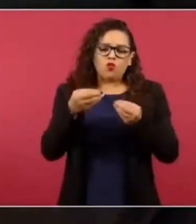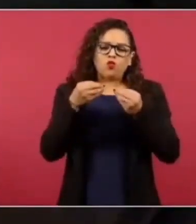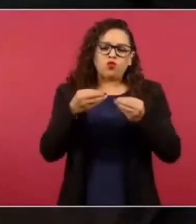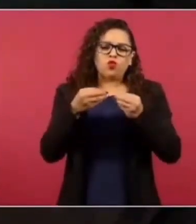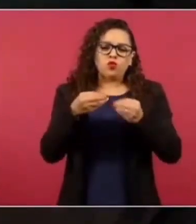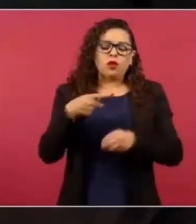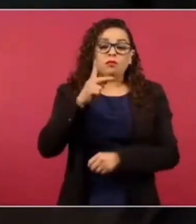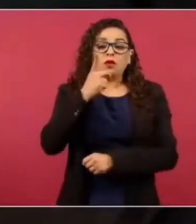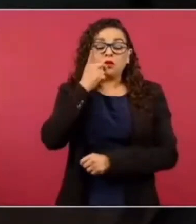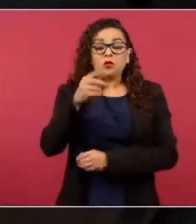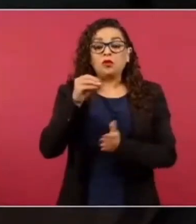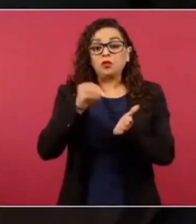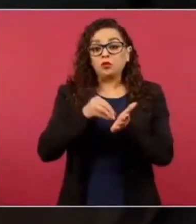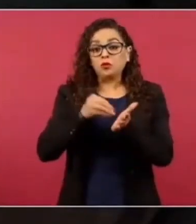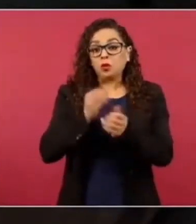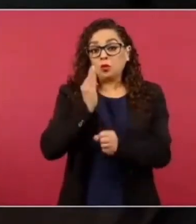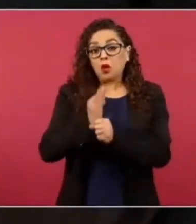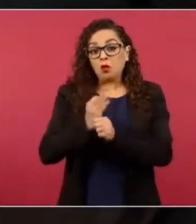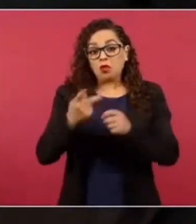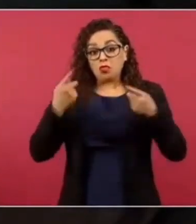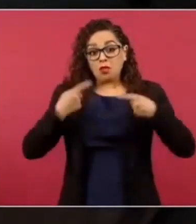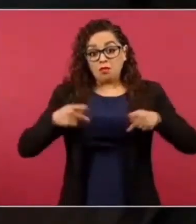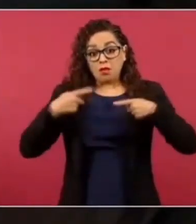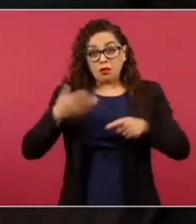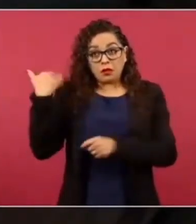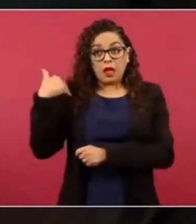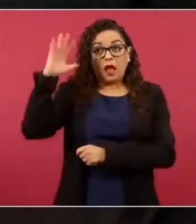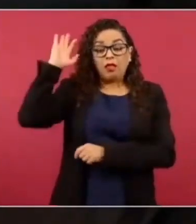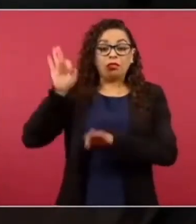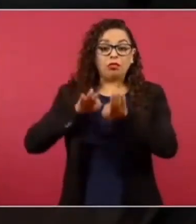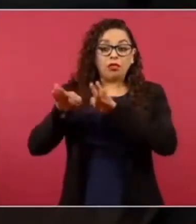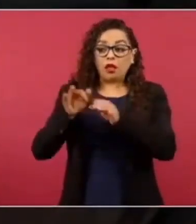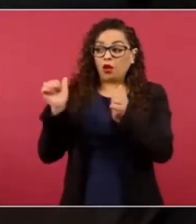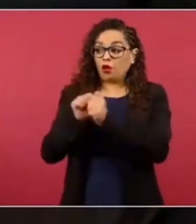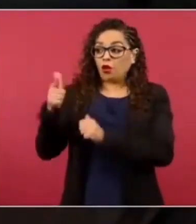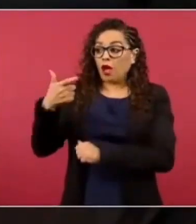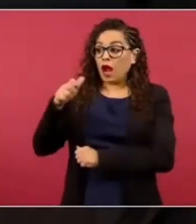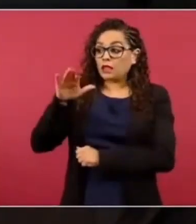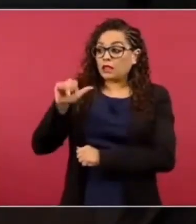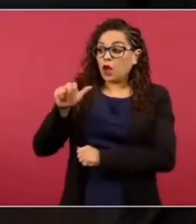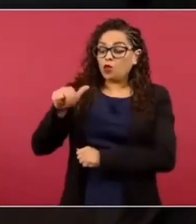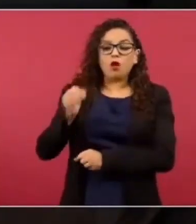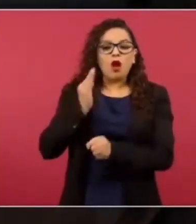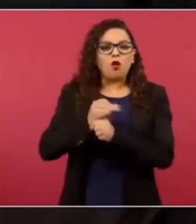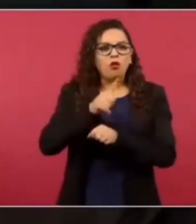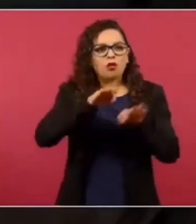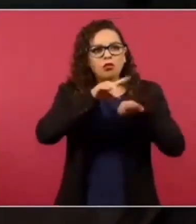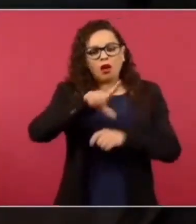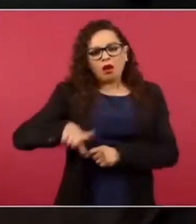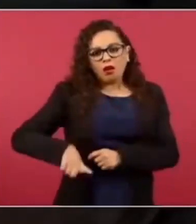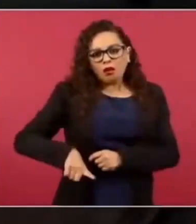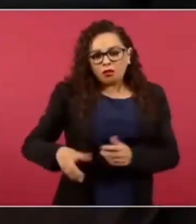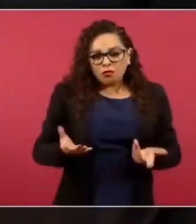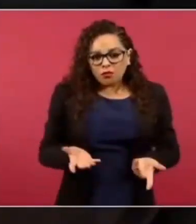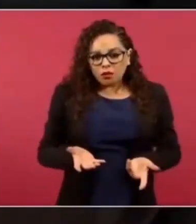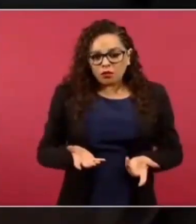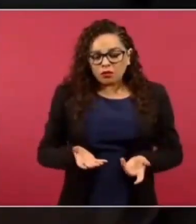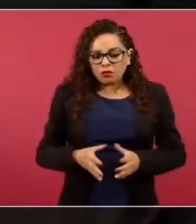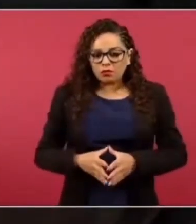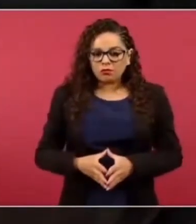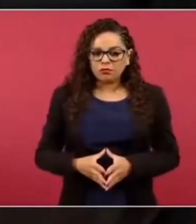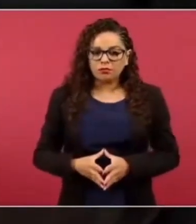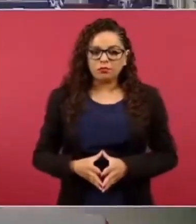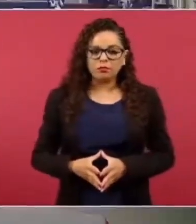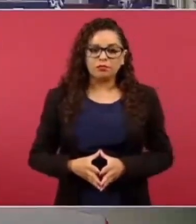algunos elementos cercanos a García Luna en algunos puntos, menciona estos casos y bueno, pues que está relacionado con el tema de trama de